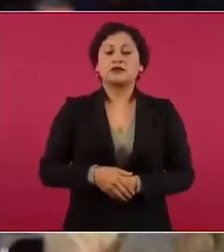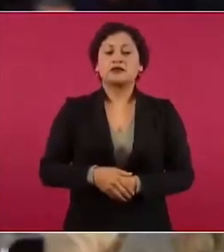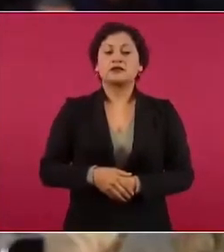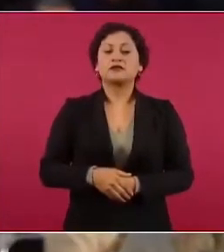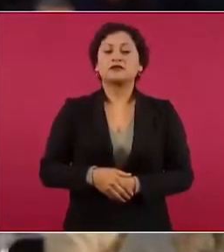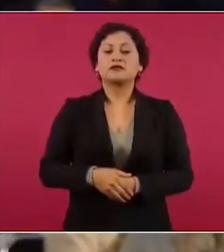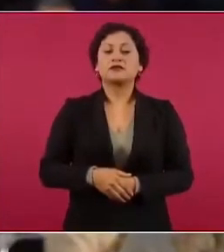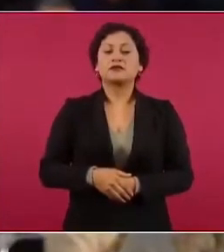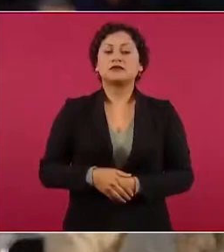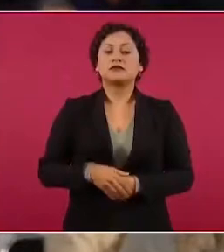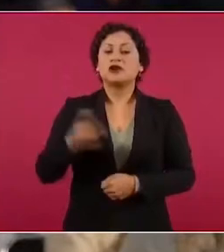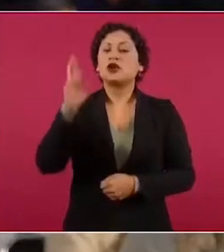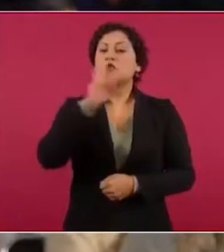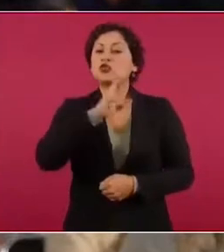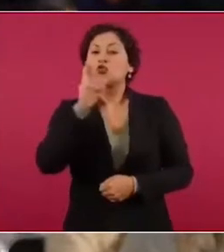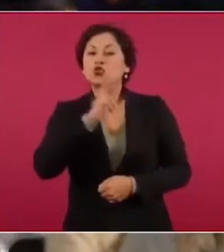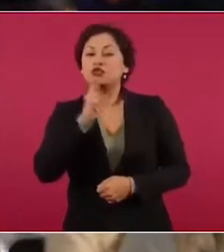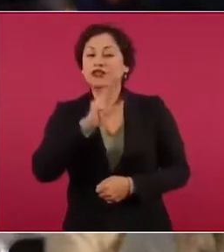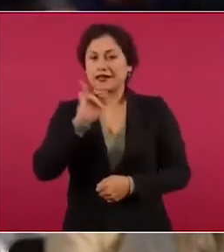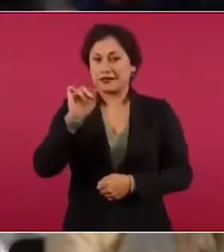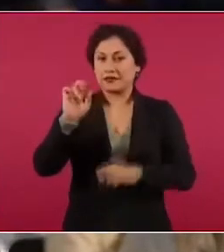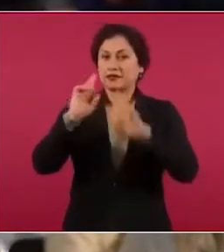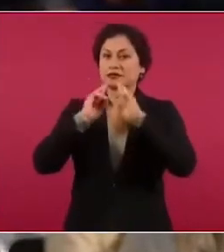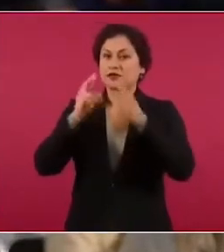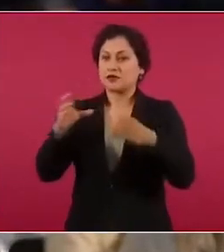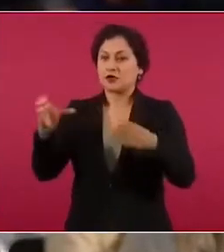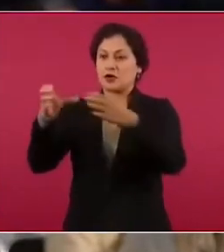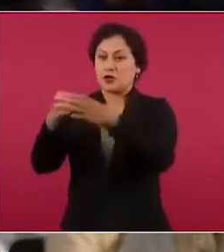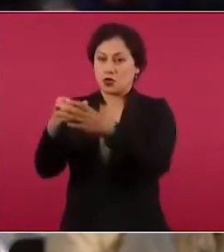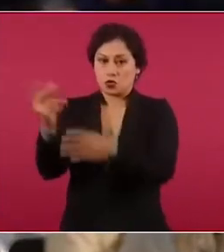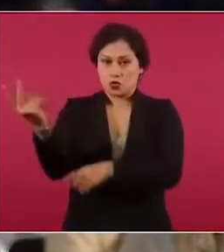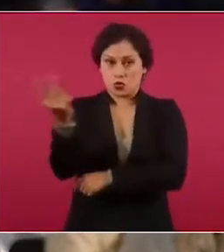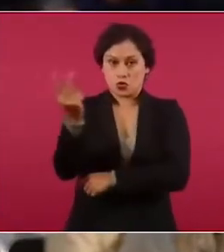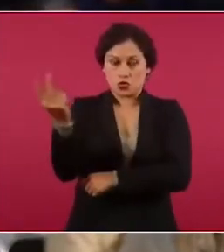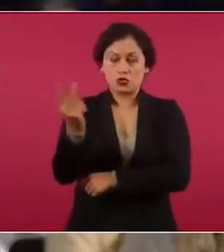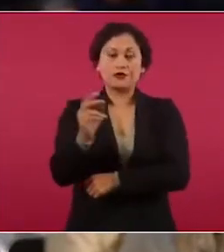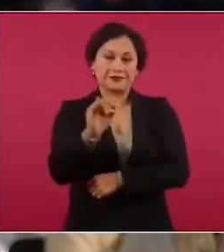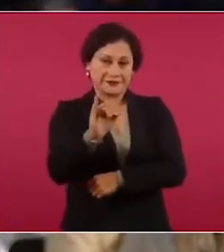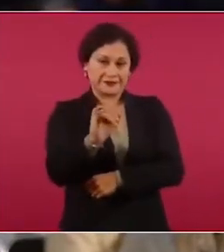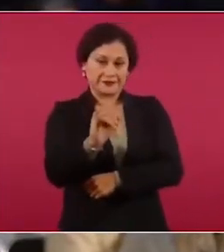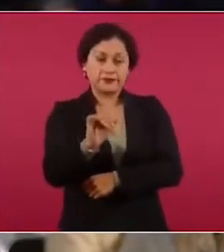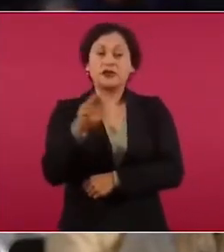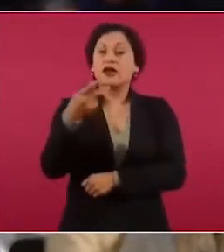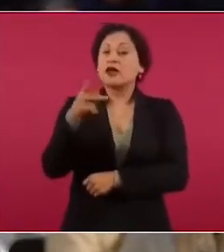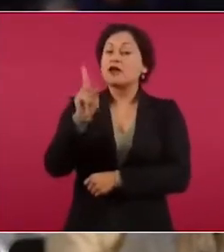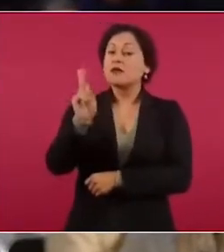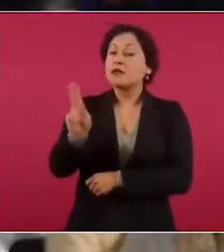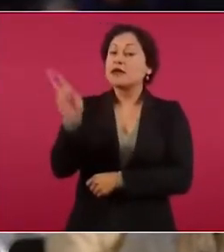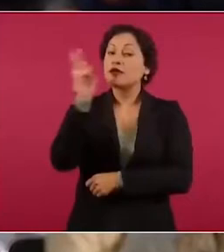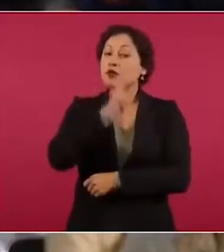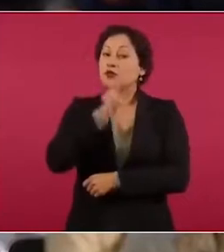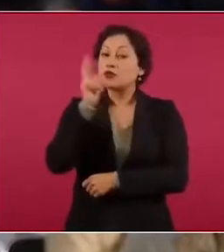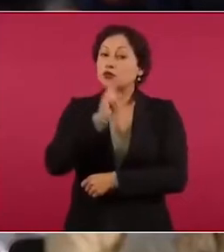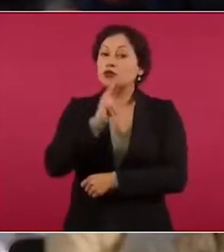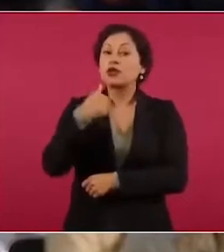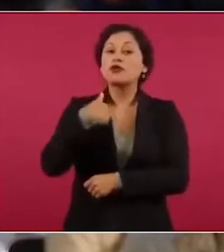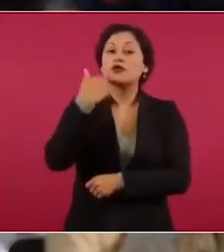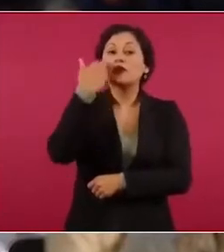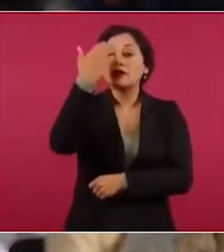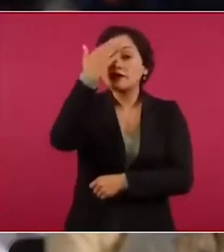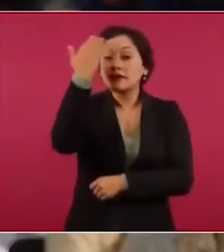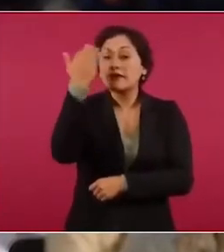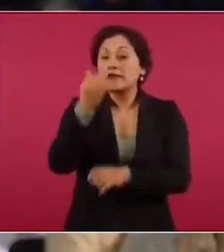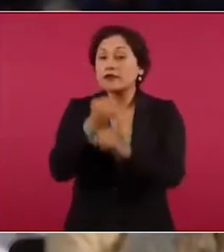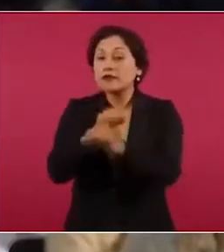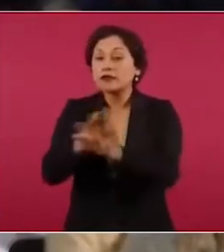canciller Sergei y sí esas... Con los dos. Con los dos, pero en el caso de Rusia, la información, yo lo comento